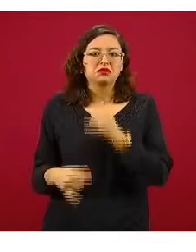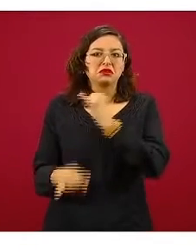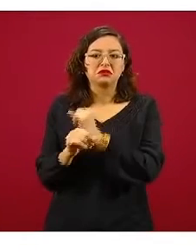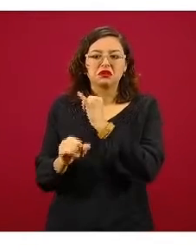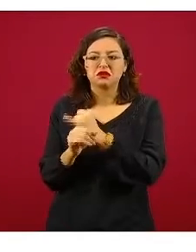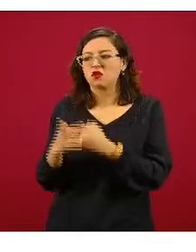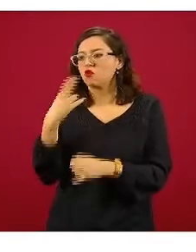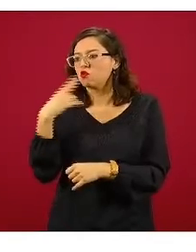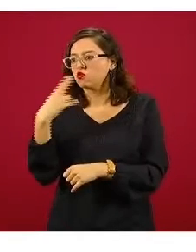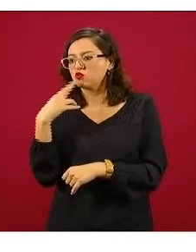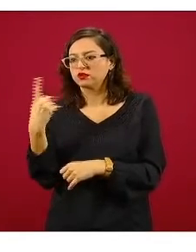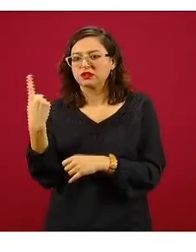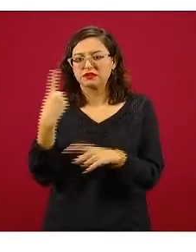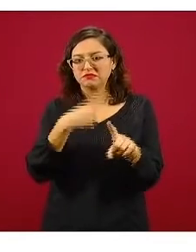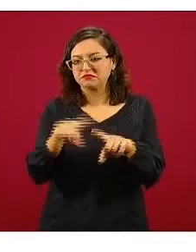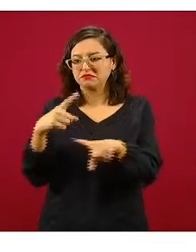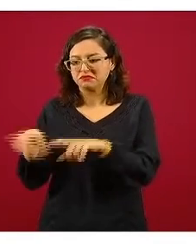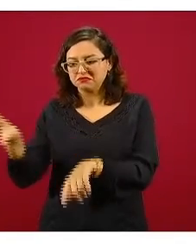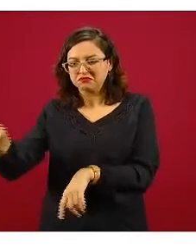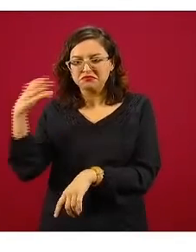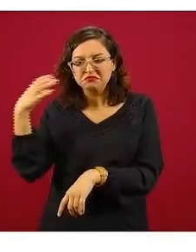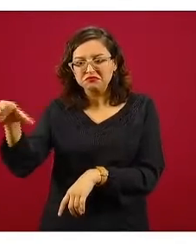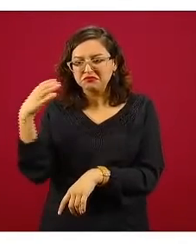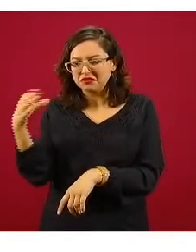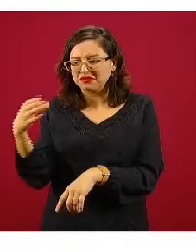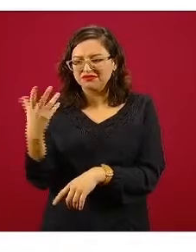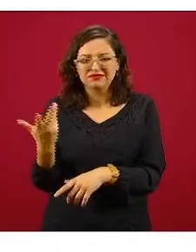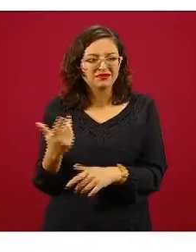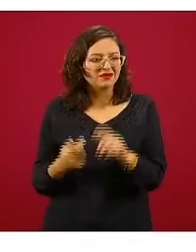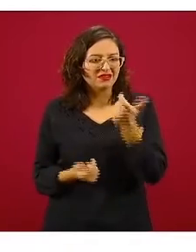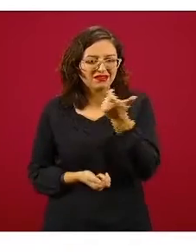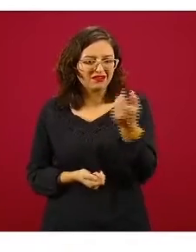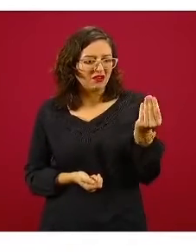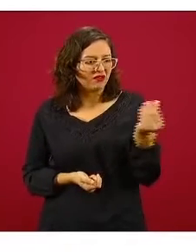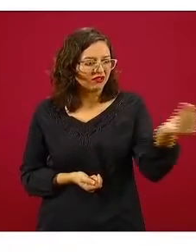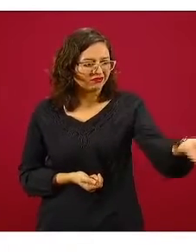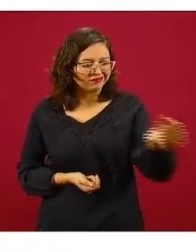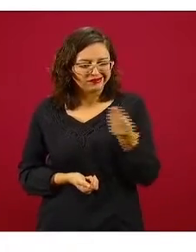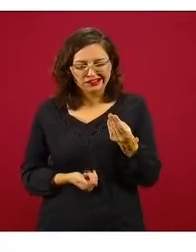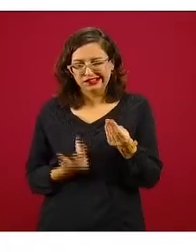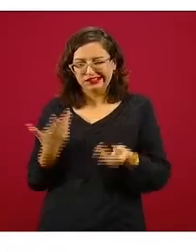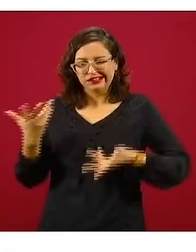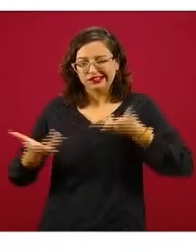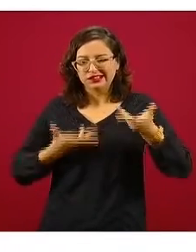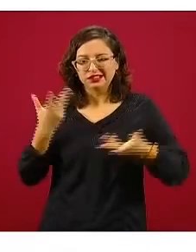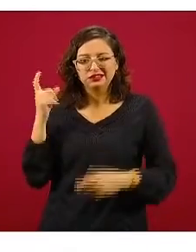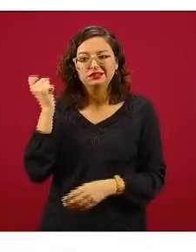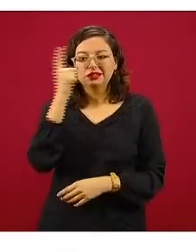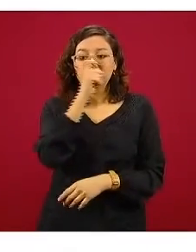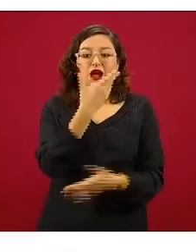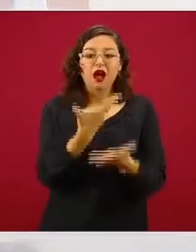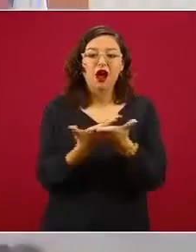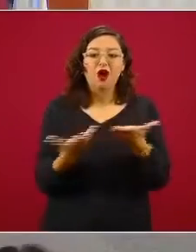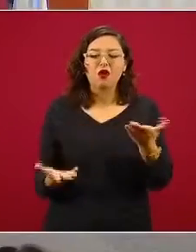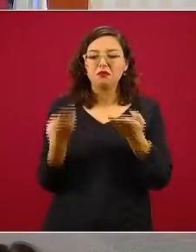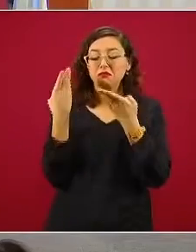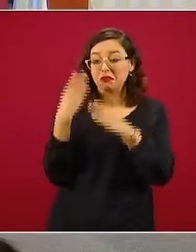operar con sus teléfonos. Entonces, esto va a permitir que se haga una en mayor profundidad.